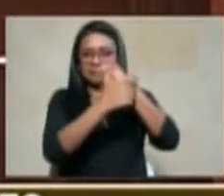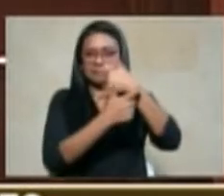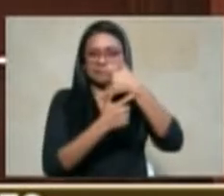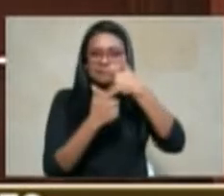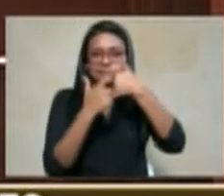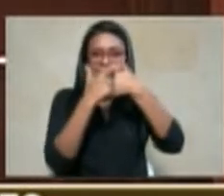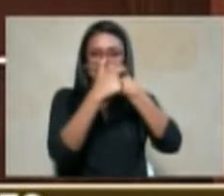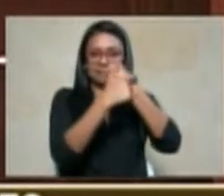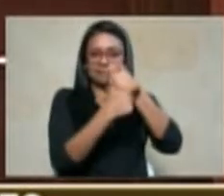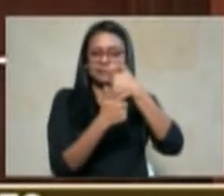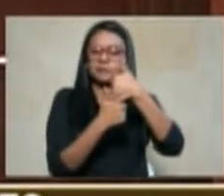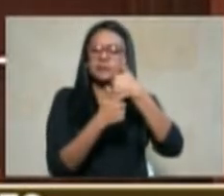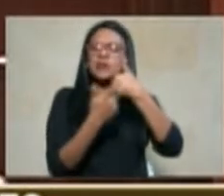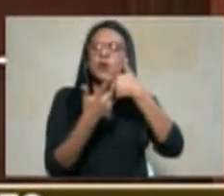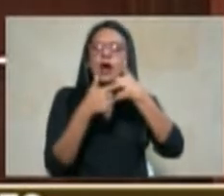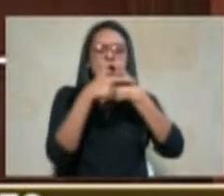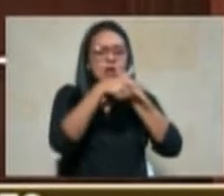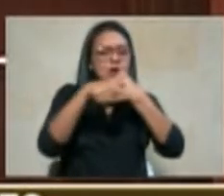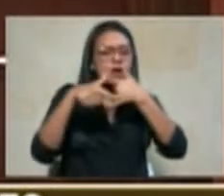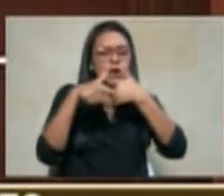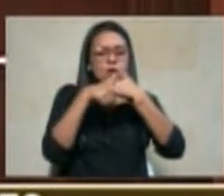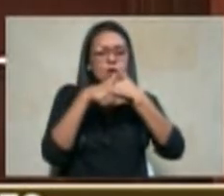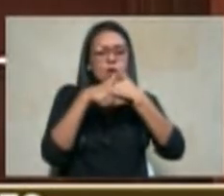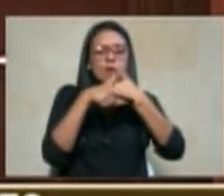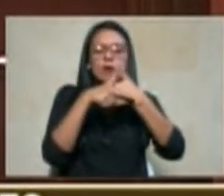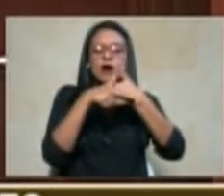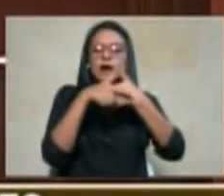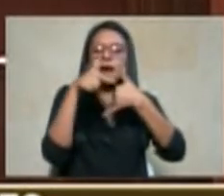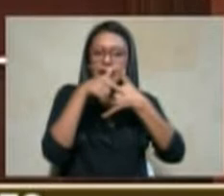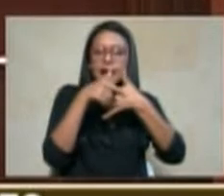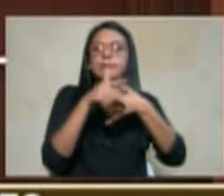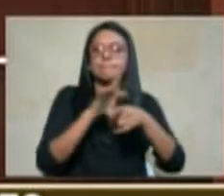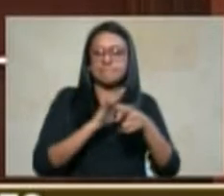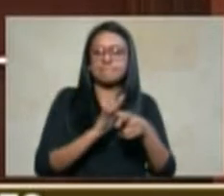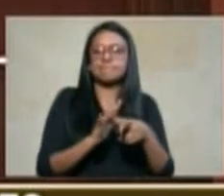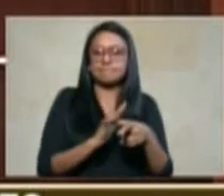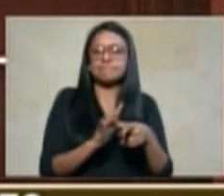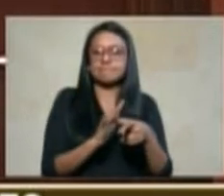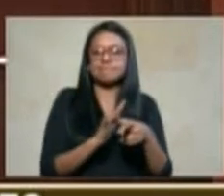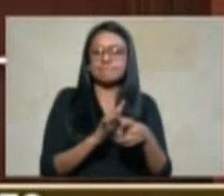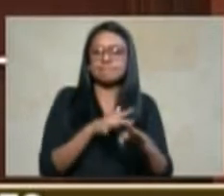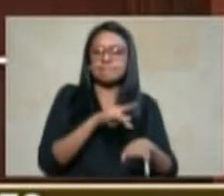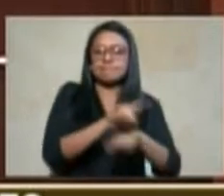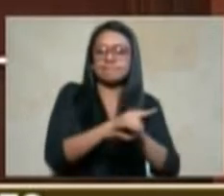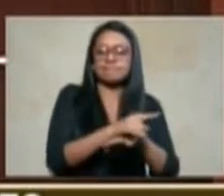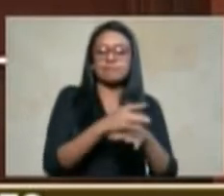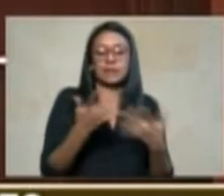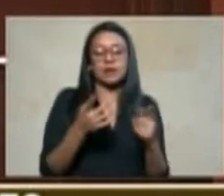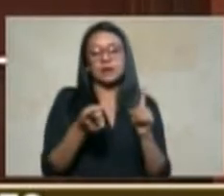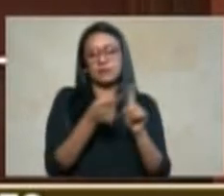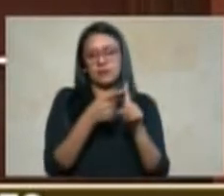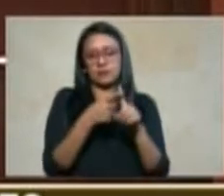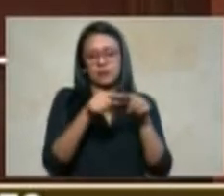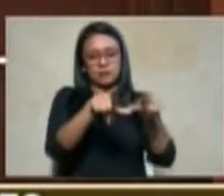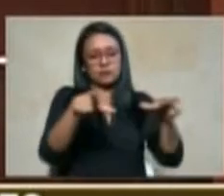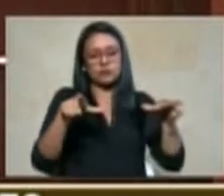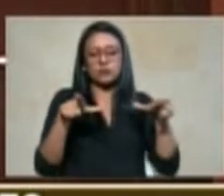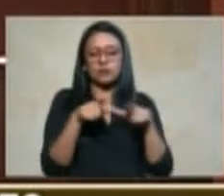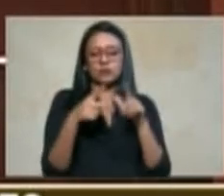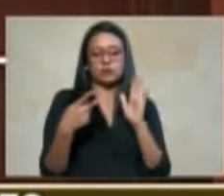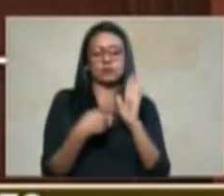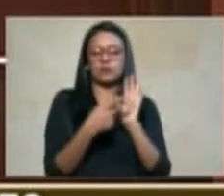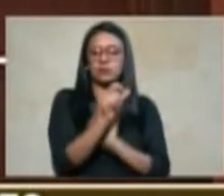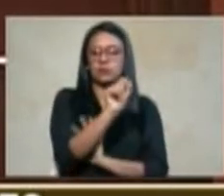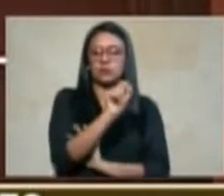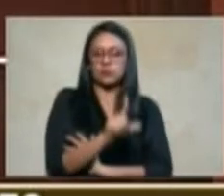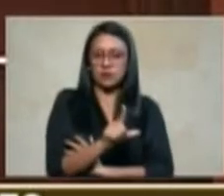en donde la unidad ha intervenido y por supuesto comenzamos por una zona desde el 2011 se tomó la determinación de